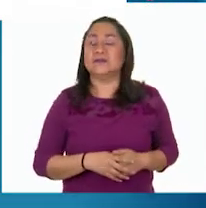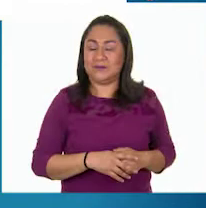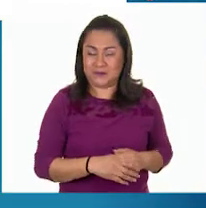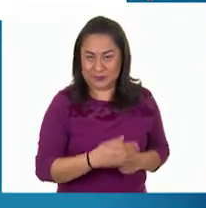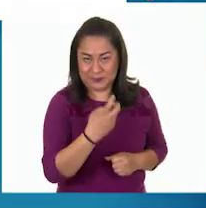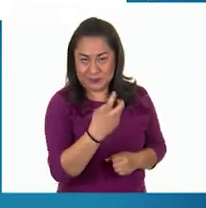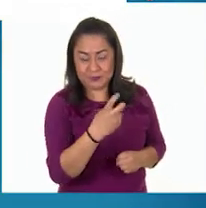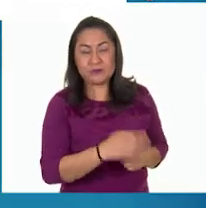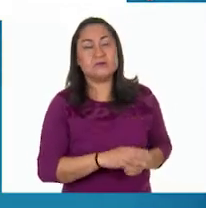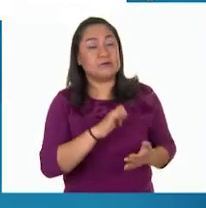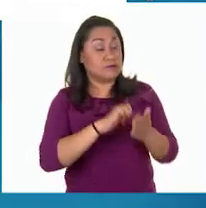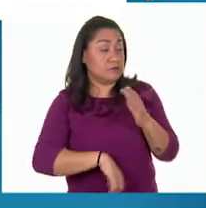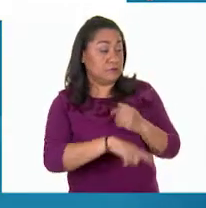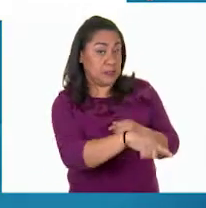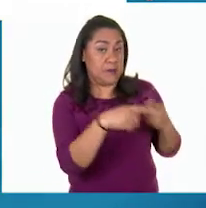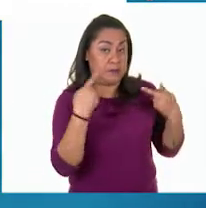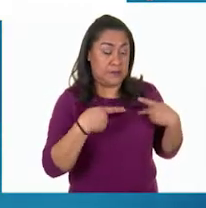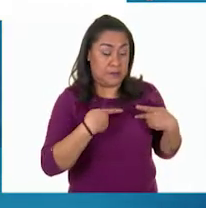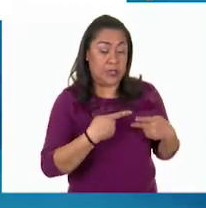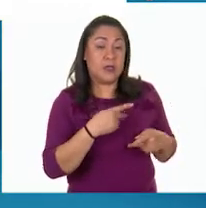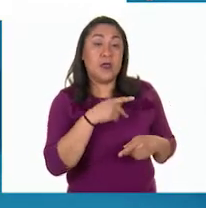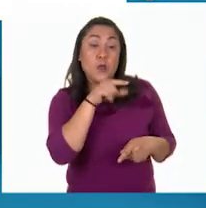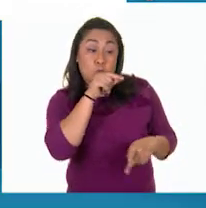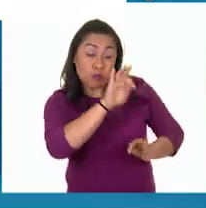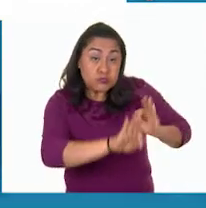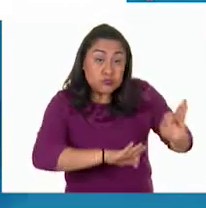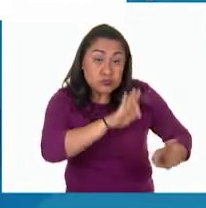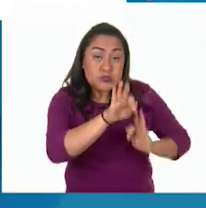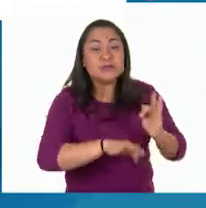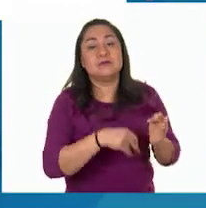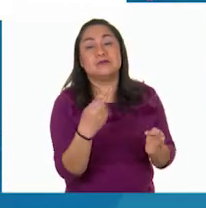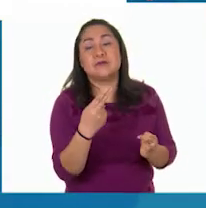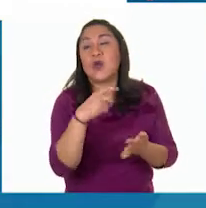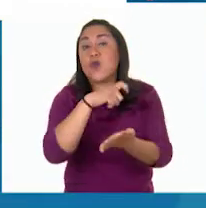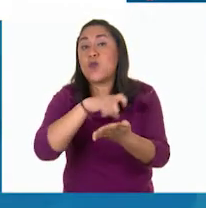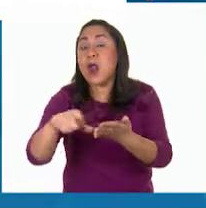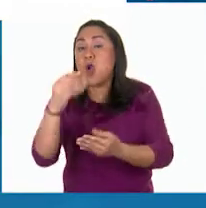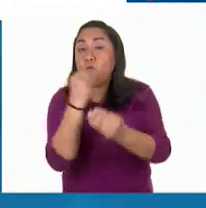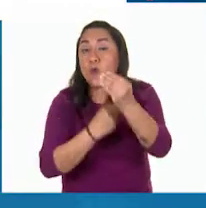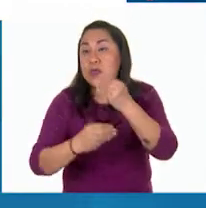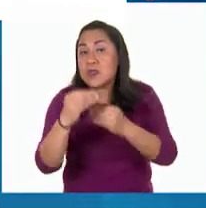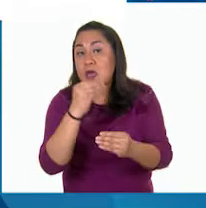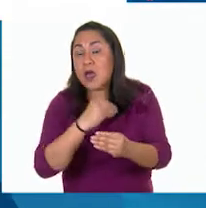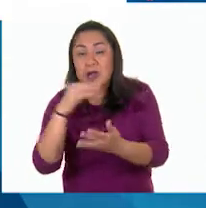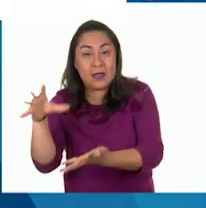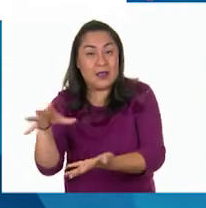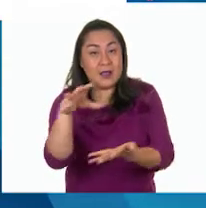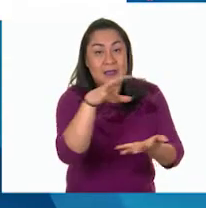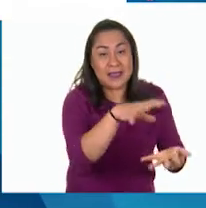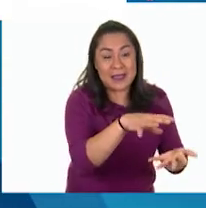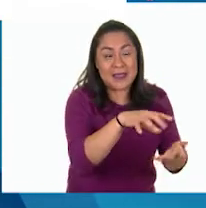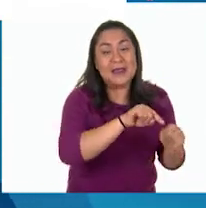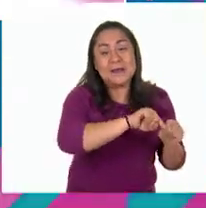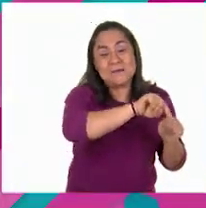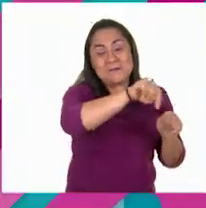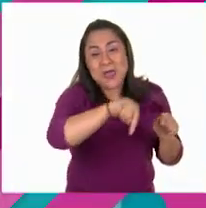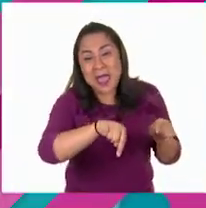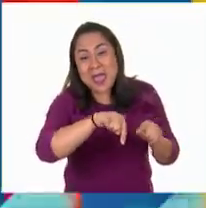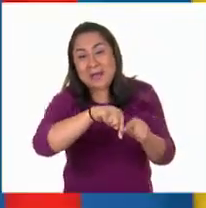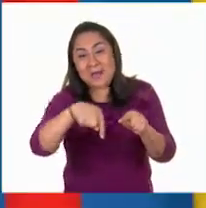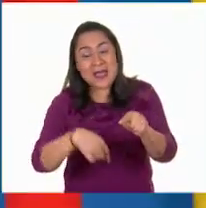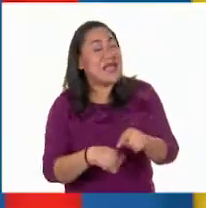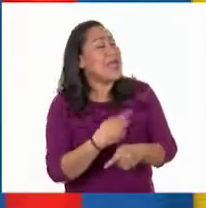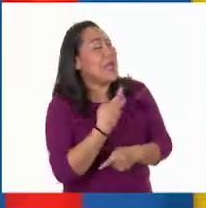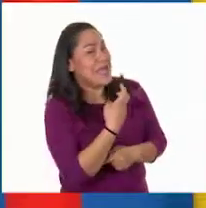El que cría deberá comprar alimento para los pollos y ahí hay un componente más. Así es, Larisa,